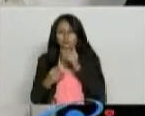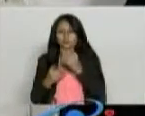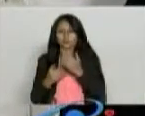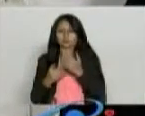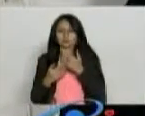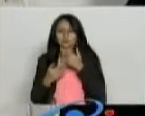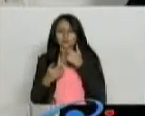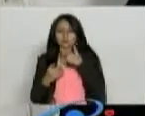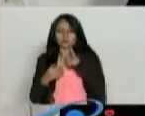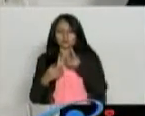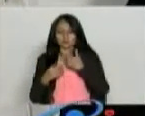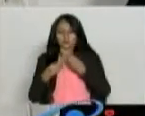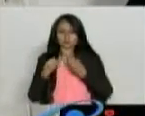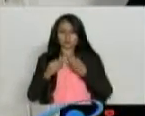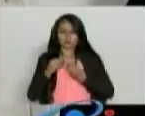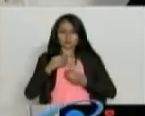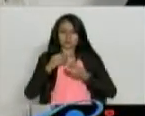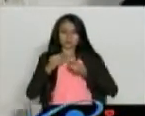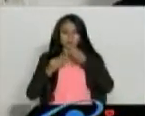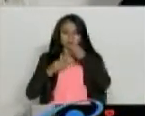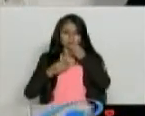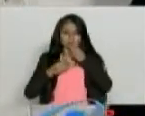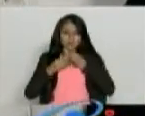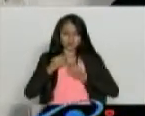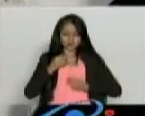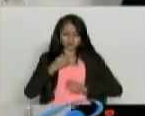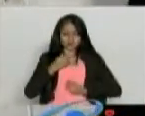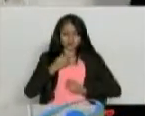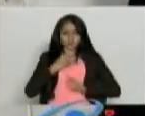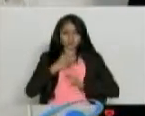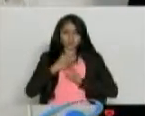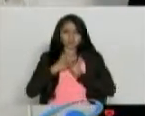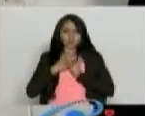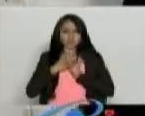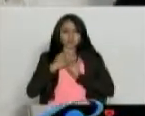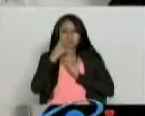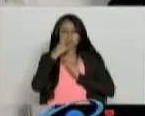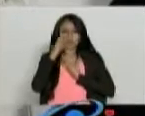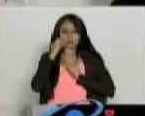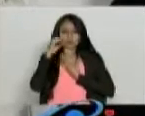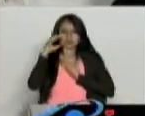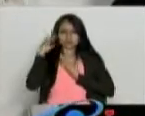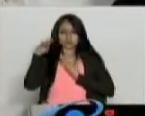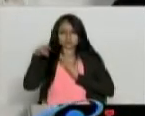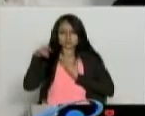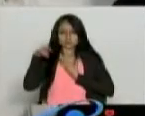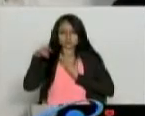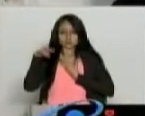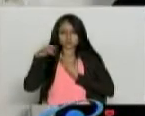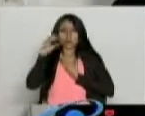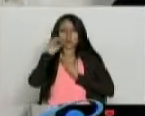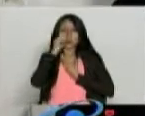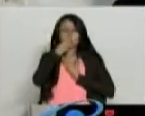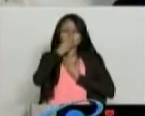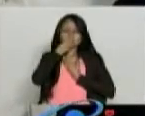¿Devolverse 40 centímetros que mide el esófago o seguir 7 metros? Si estos 7 metros están tapados, pues